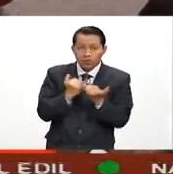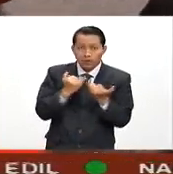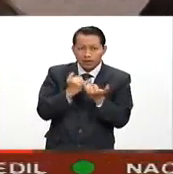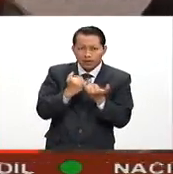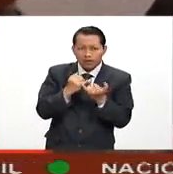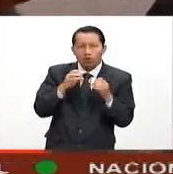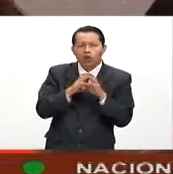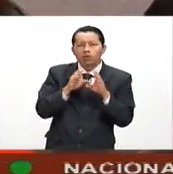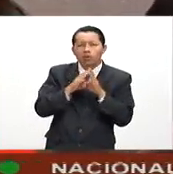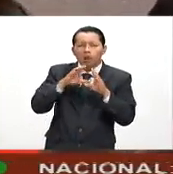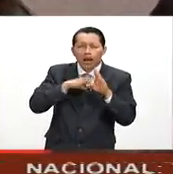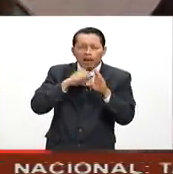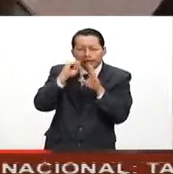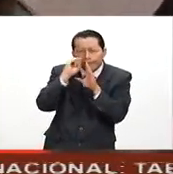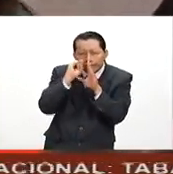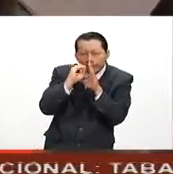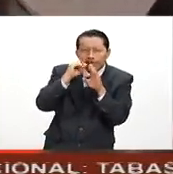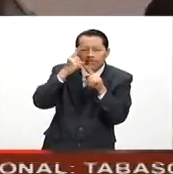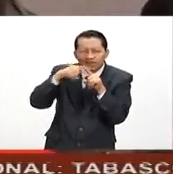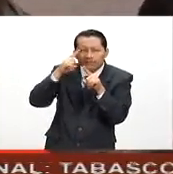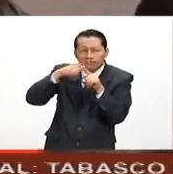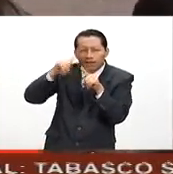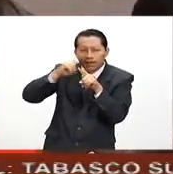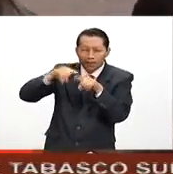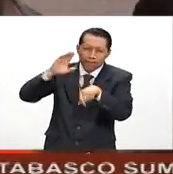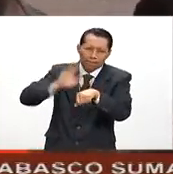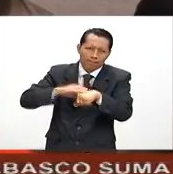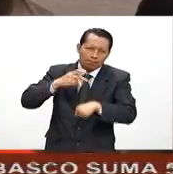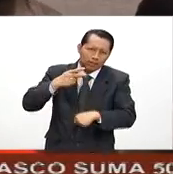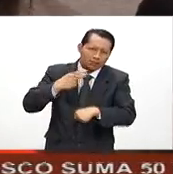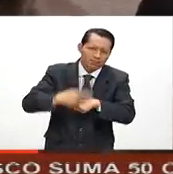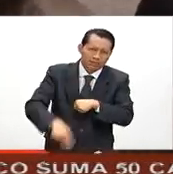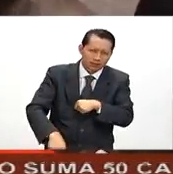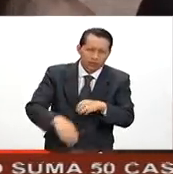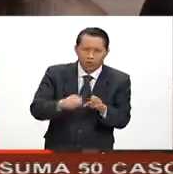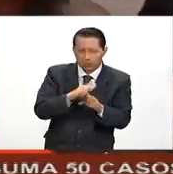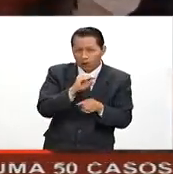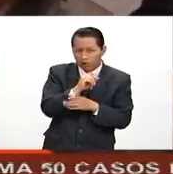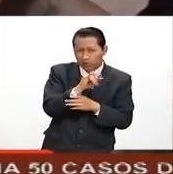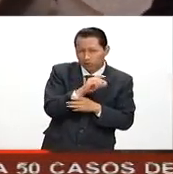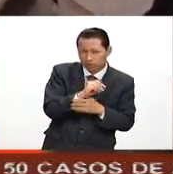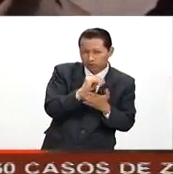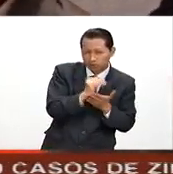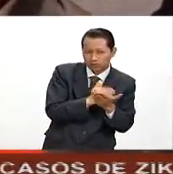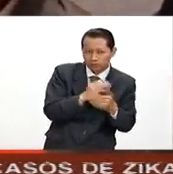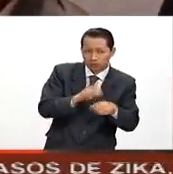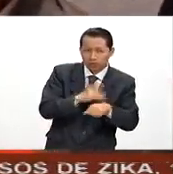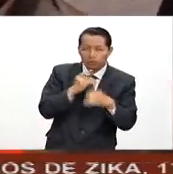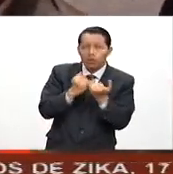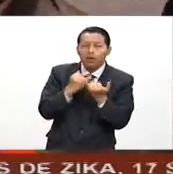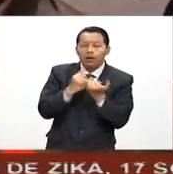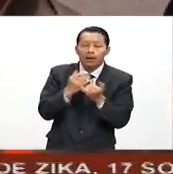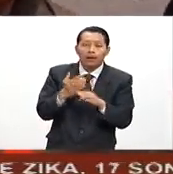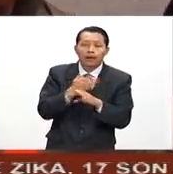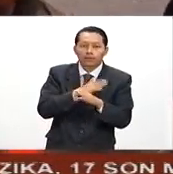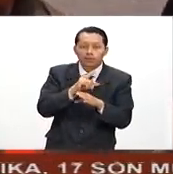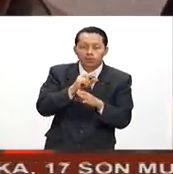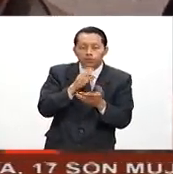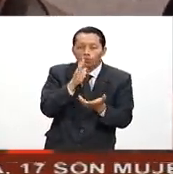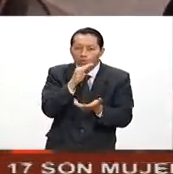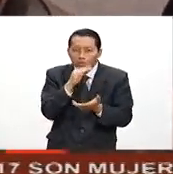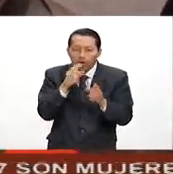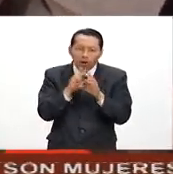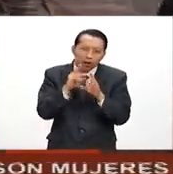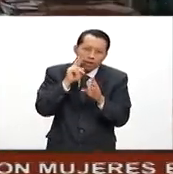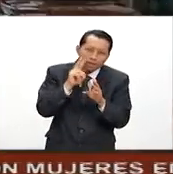partículas pequeñas. Son todavía más peligrosas que el ozono y esas porque no eran tan fáciles de medir. No se les había